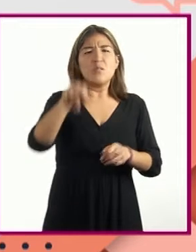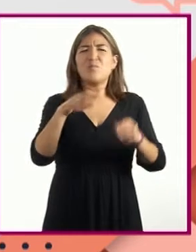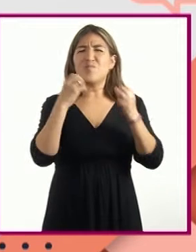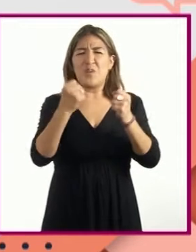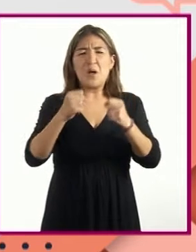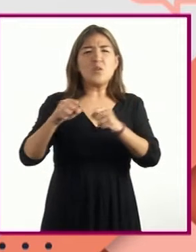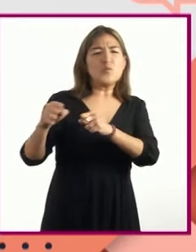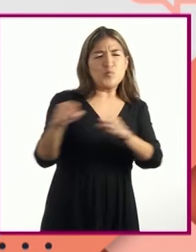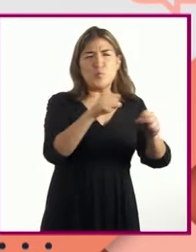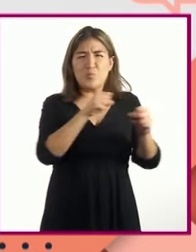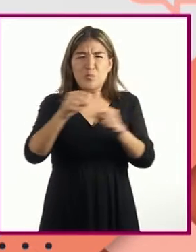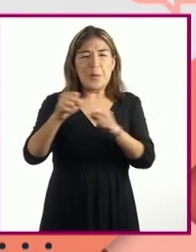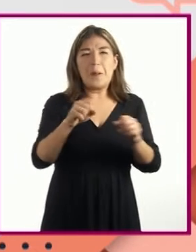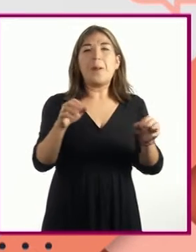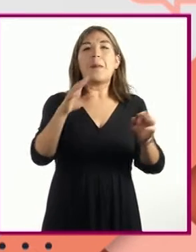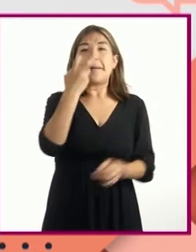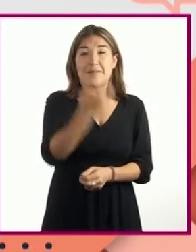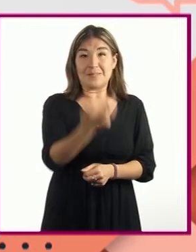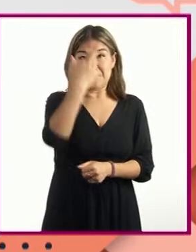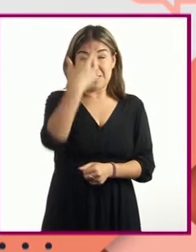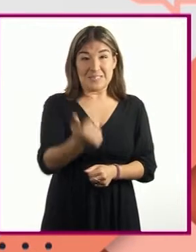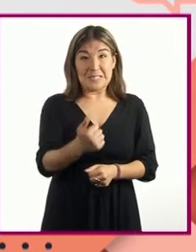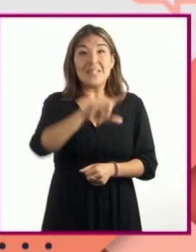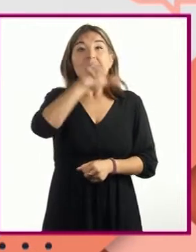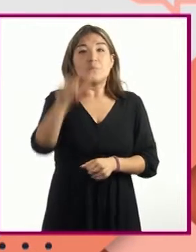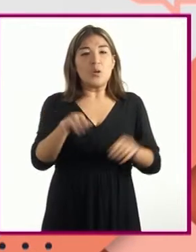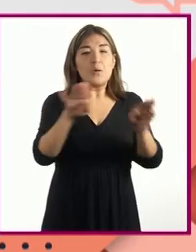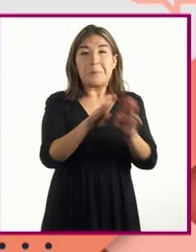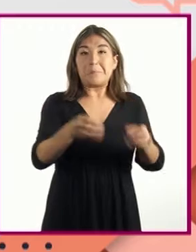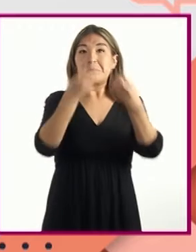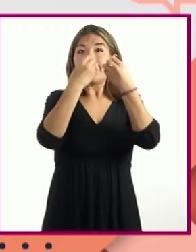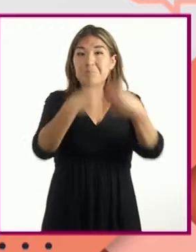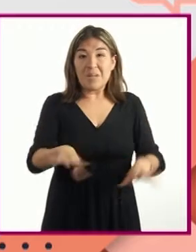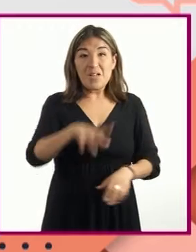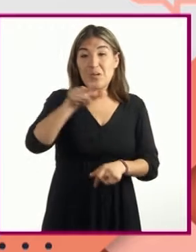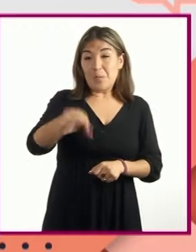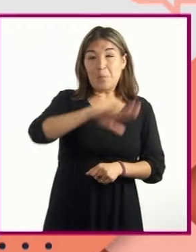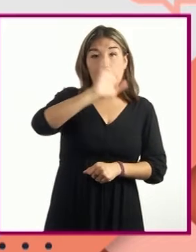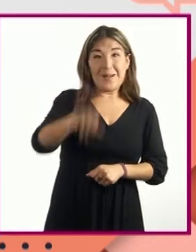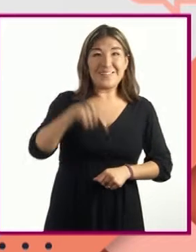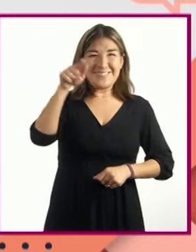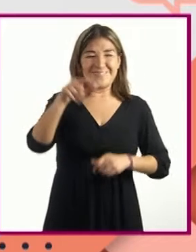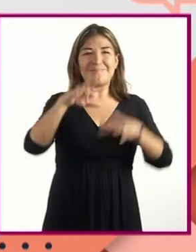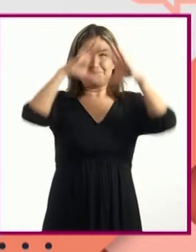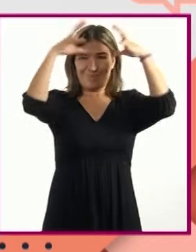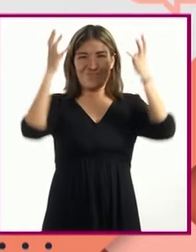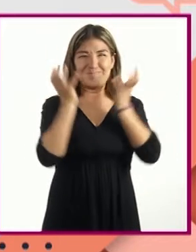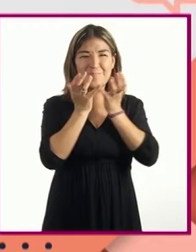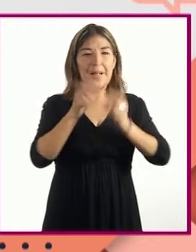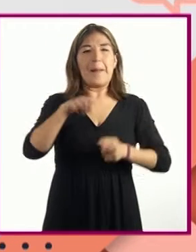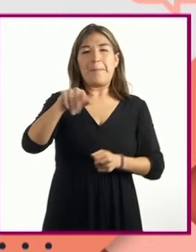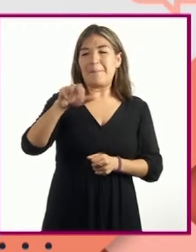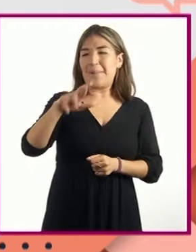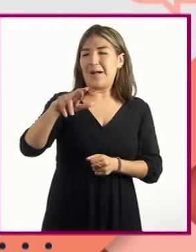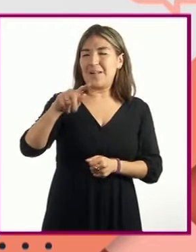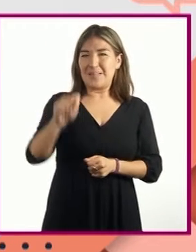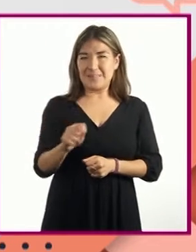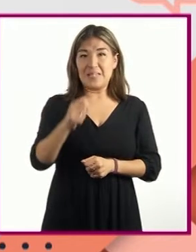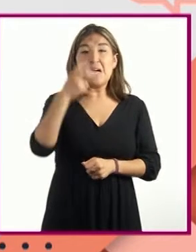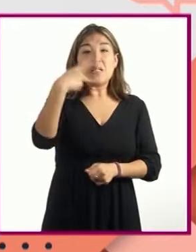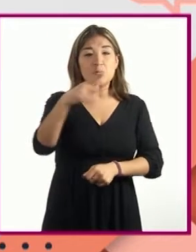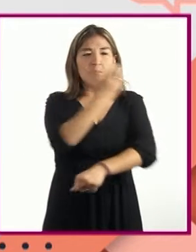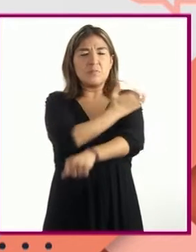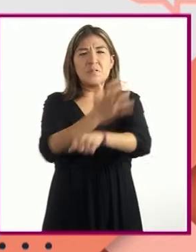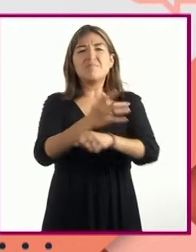tormenta se desata, por lo que, tras haber dado por desaparecido y muerto al astronauta Mark Watney, sus compañeros